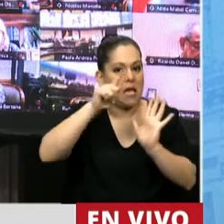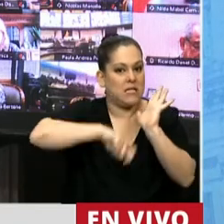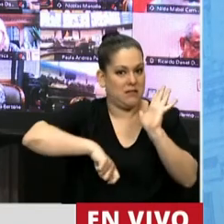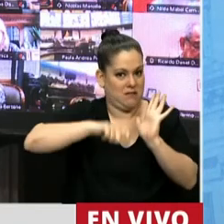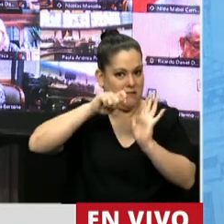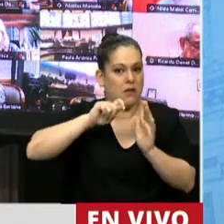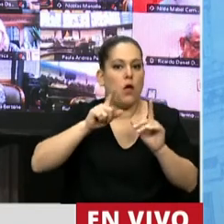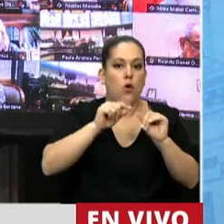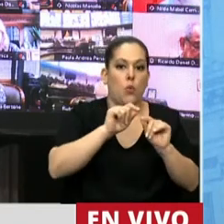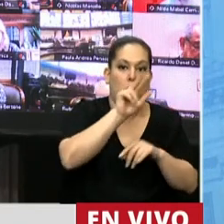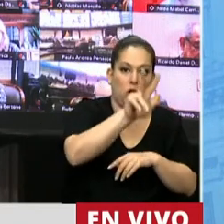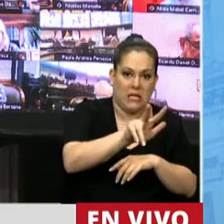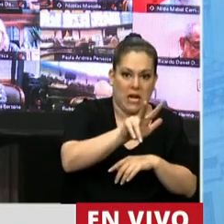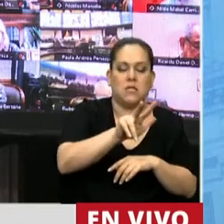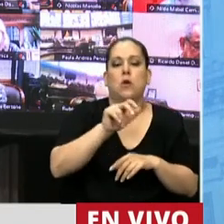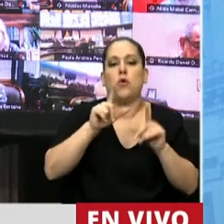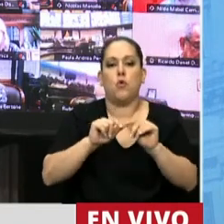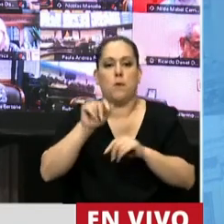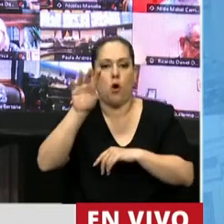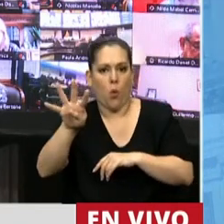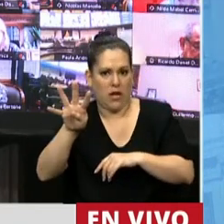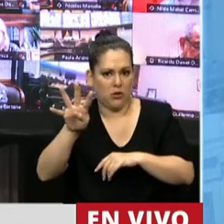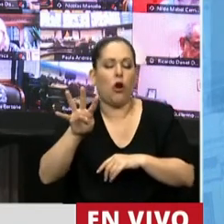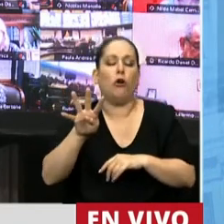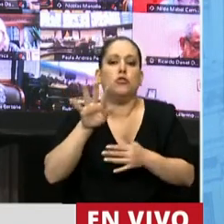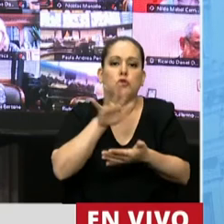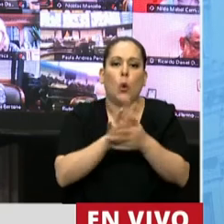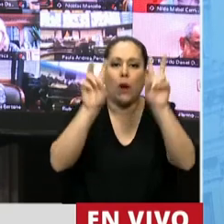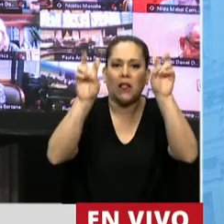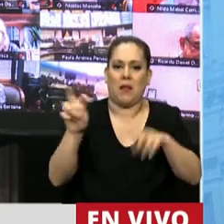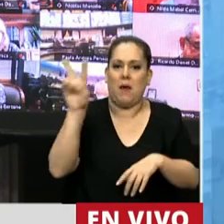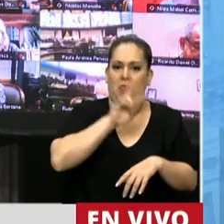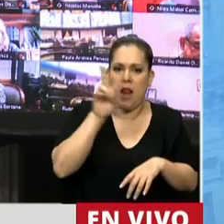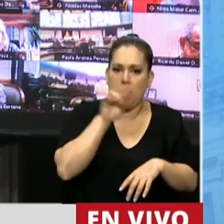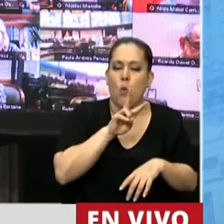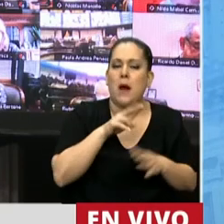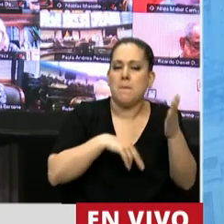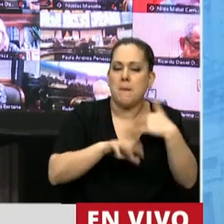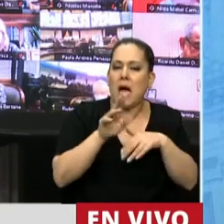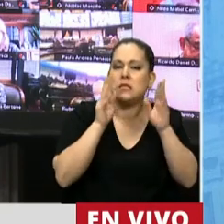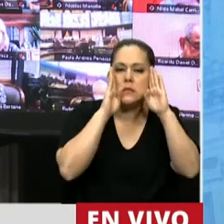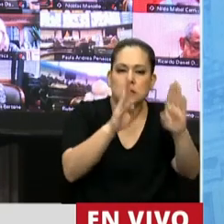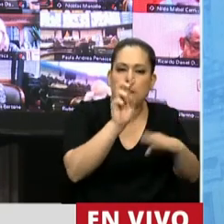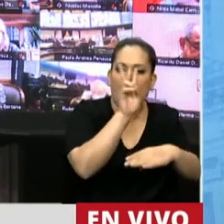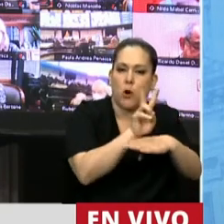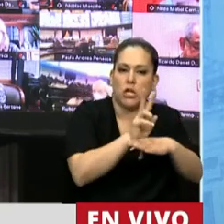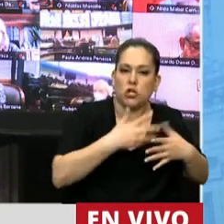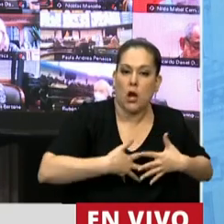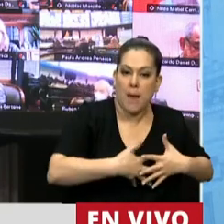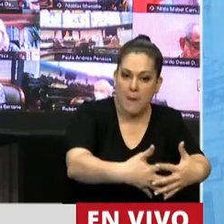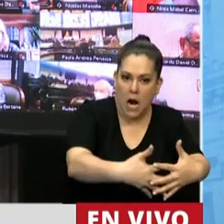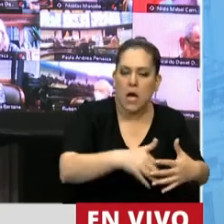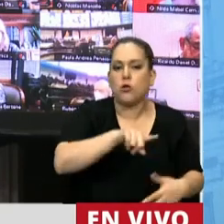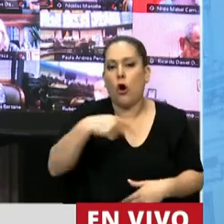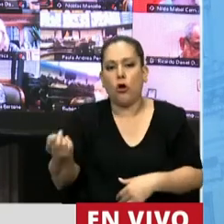el convenio número 3 y el convenio número 4 vinculados a las mujeres. Uno tiene que ver con la protección del embarazo y el otro tenía que ver con el